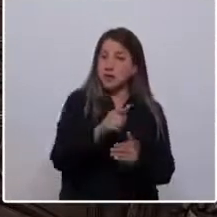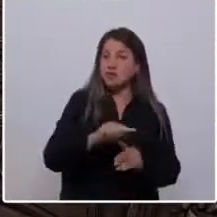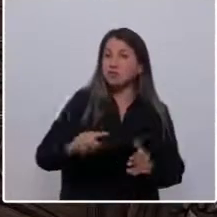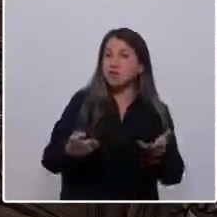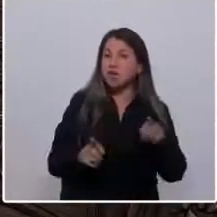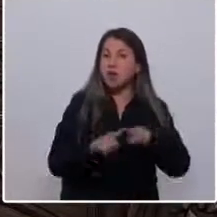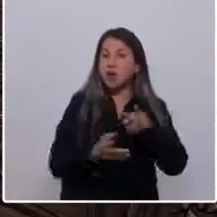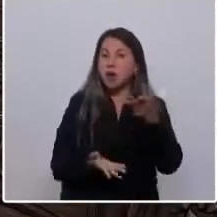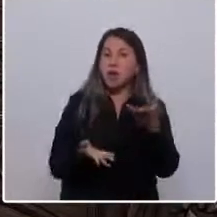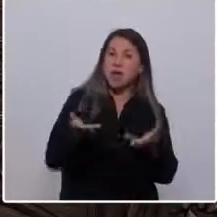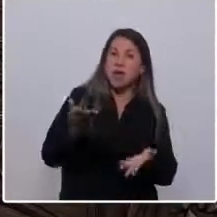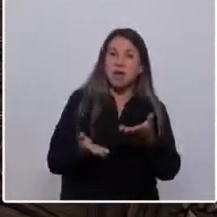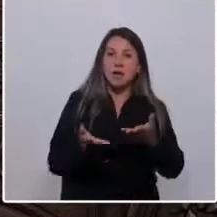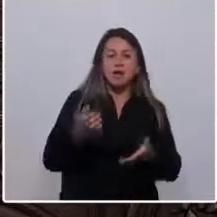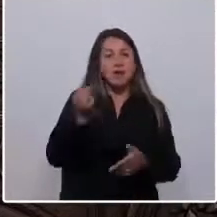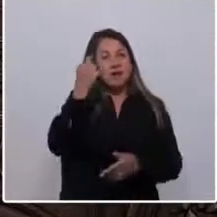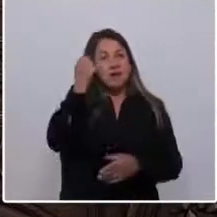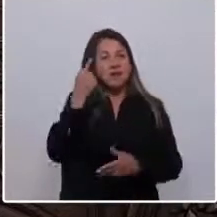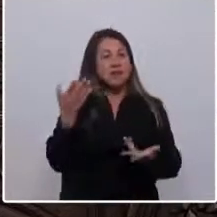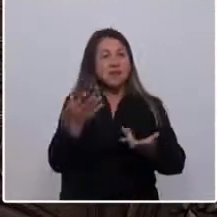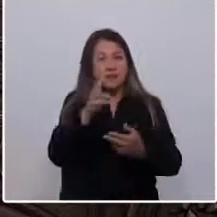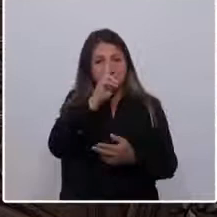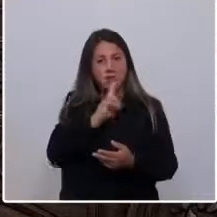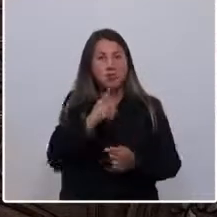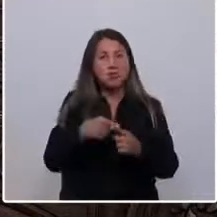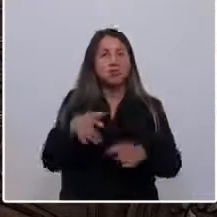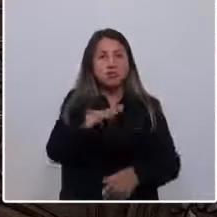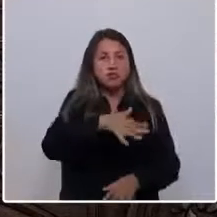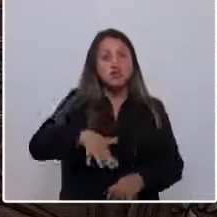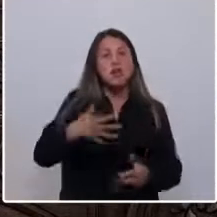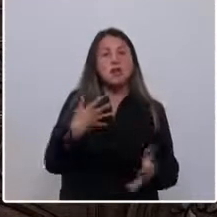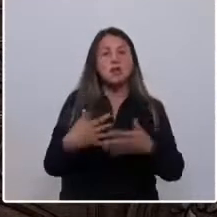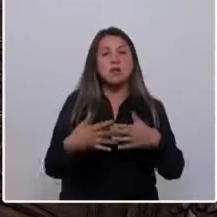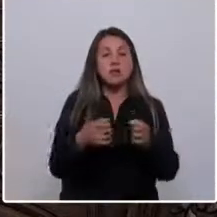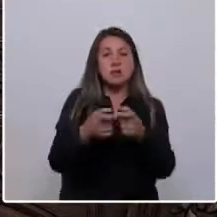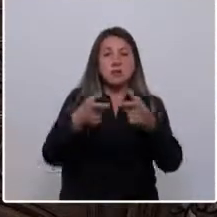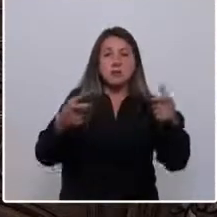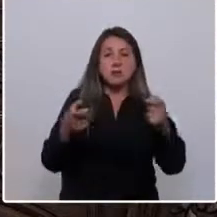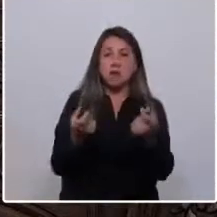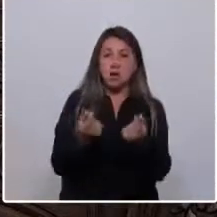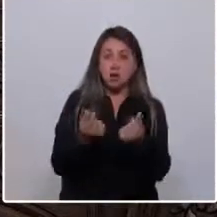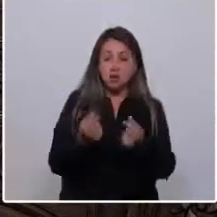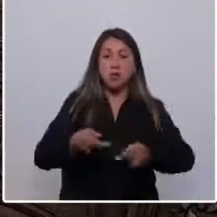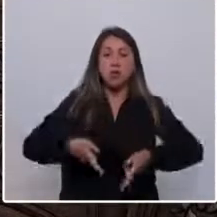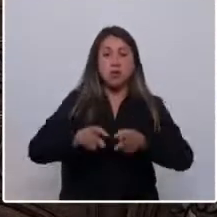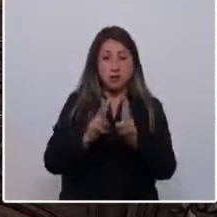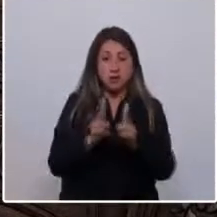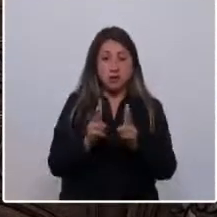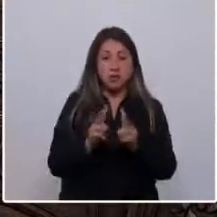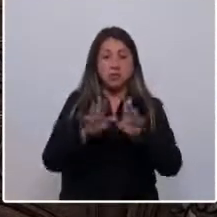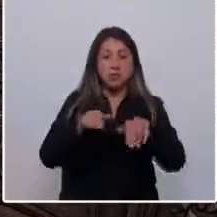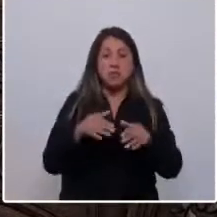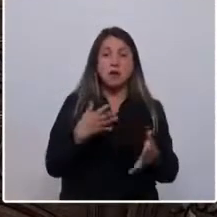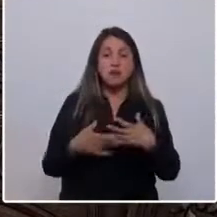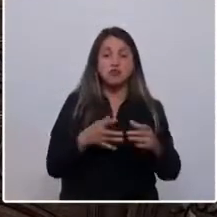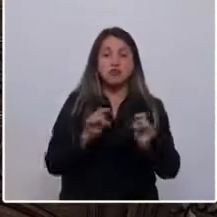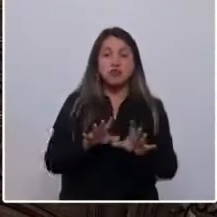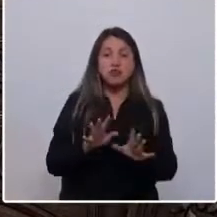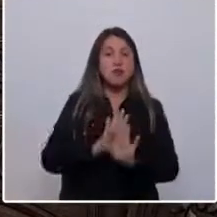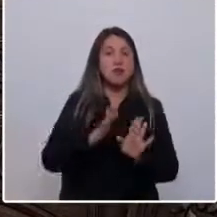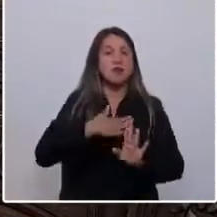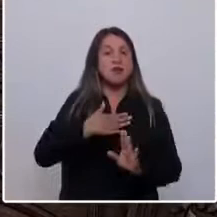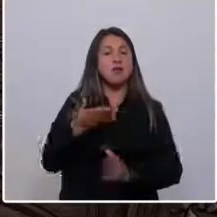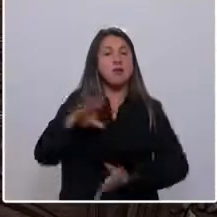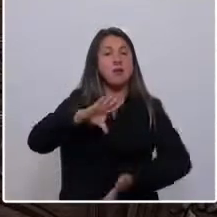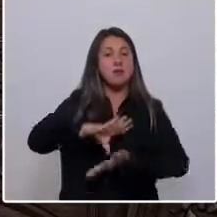equilibrio y entender la función social que tiene la naturaleza, el crecimiento económico y los derechos que la misma naturaleza tiene. Nadie quiere un país